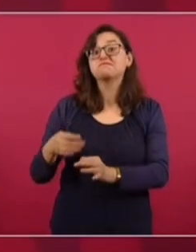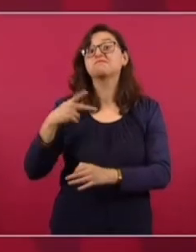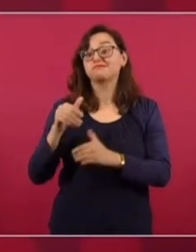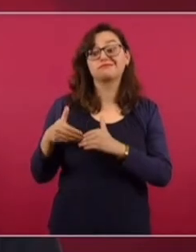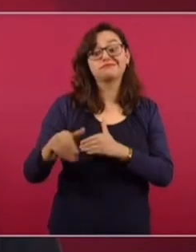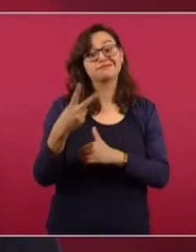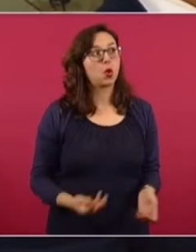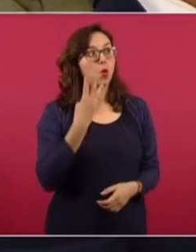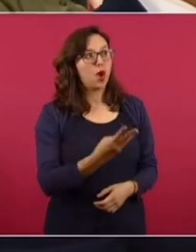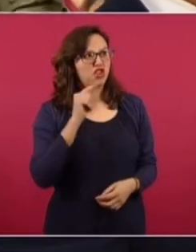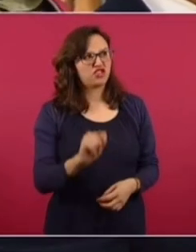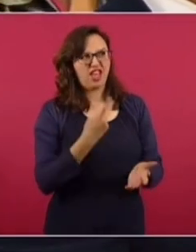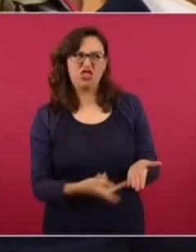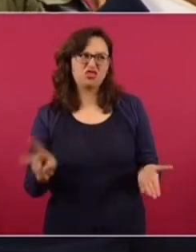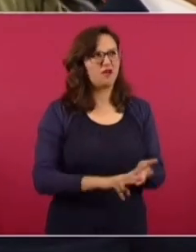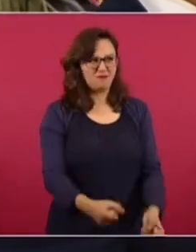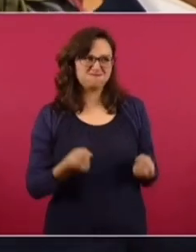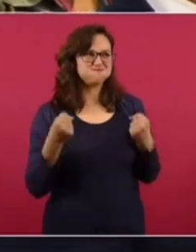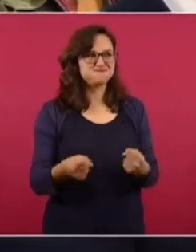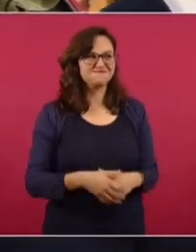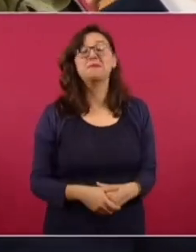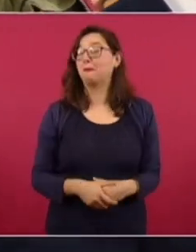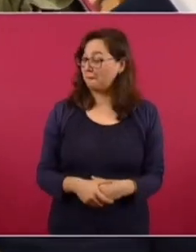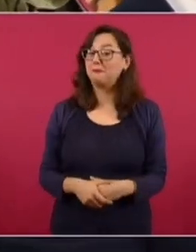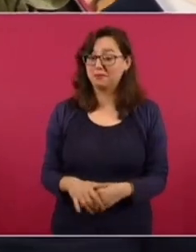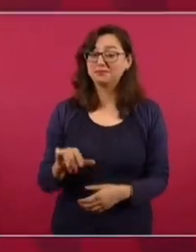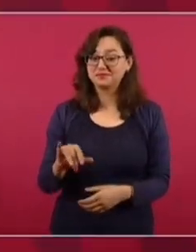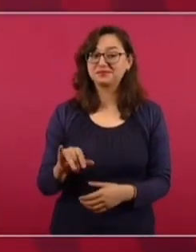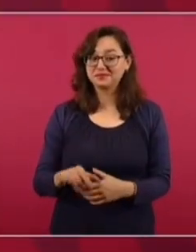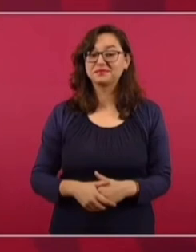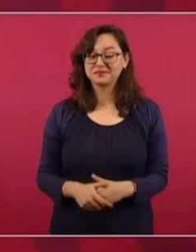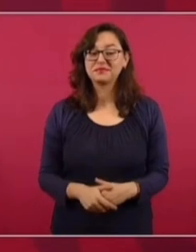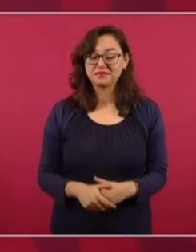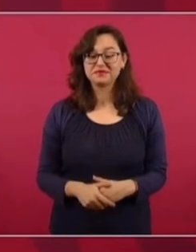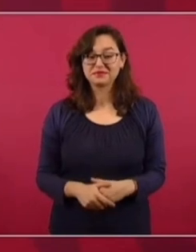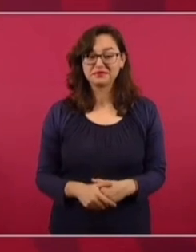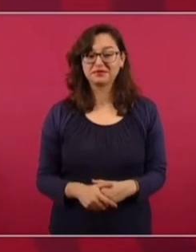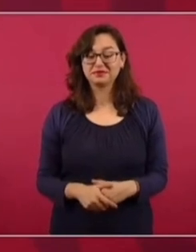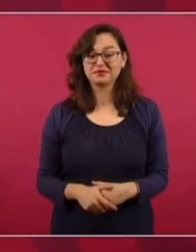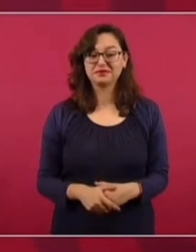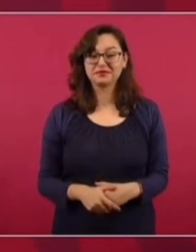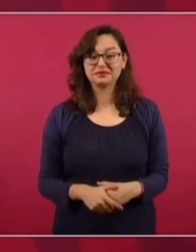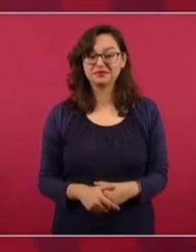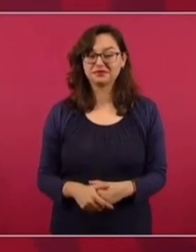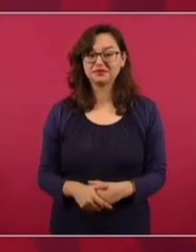vamos a hacer mucho más. ¿Cuatro T recargados? Sí, ya, este, que les decía yo de qué.